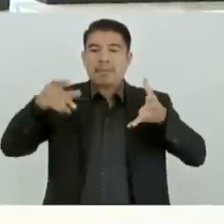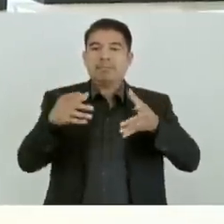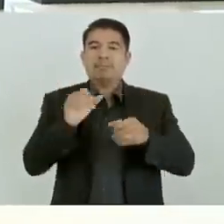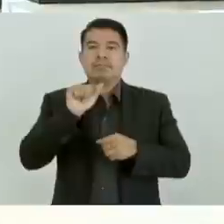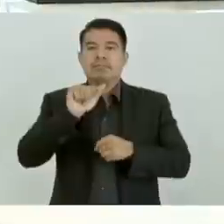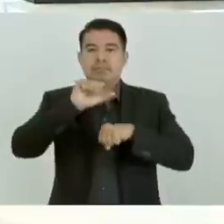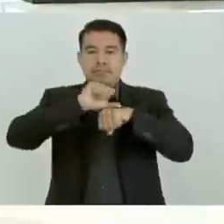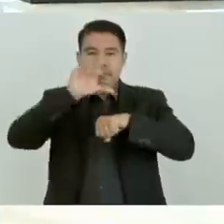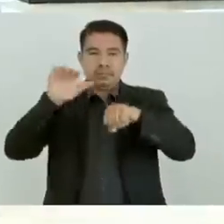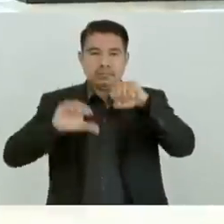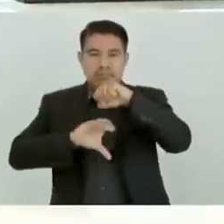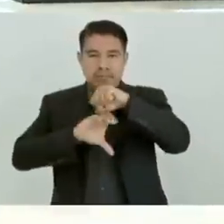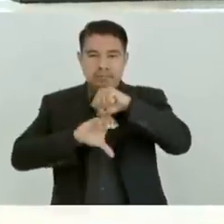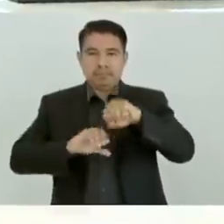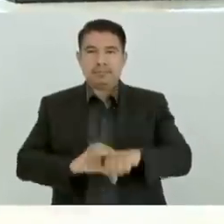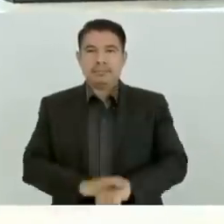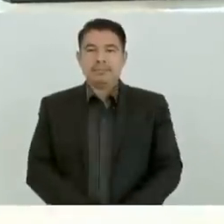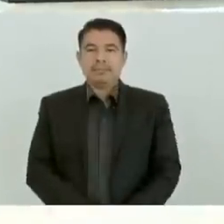¡Aplausos!